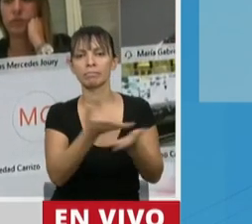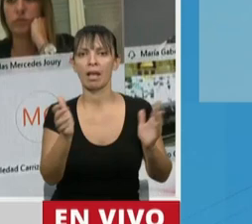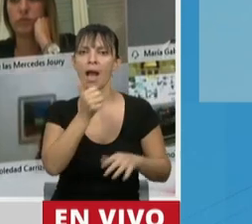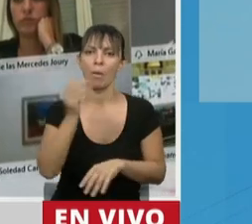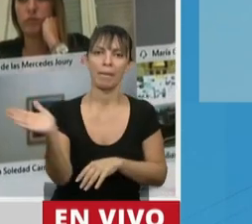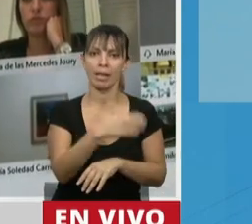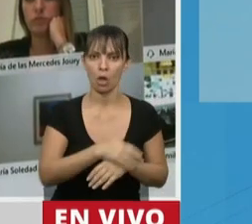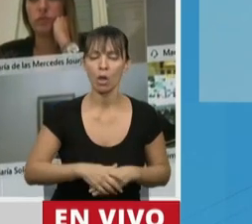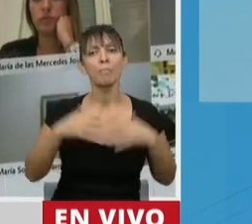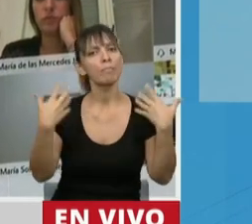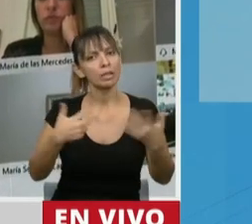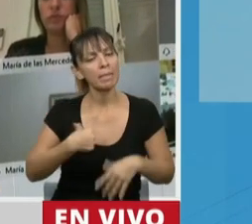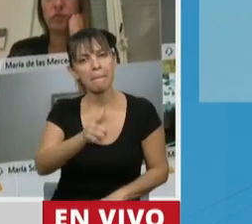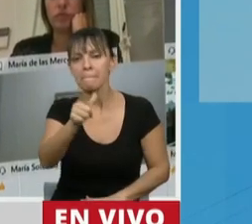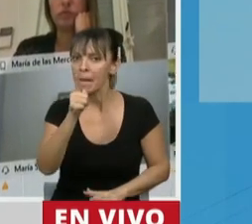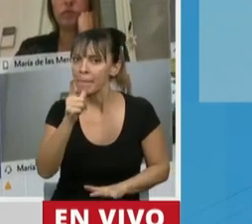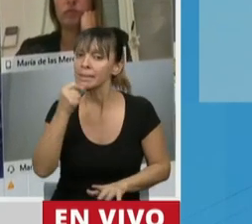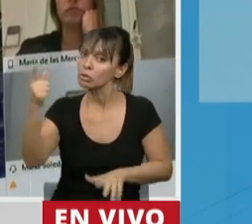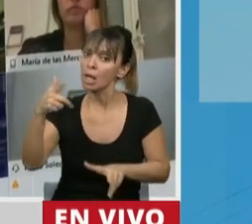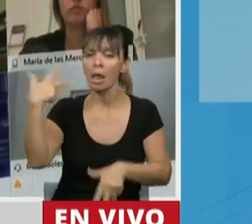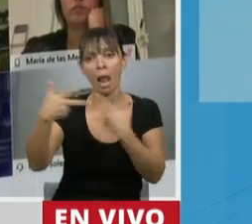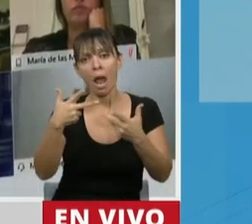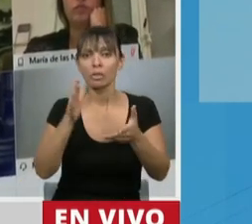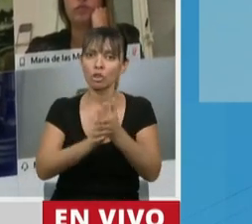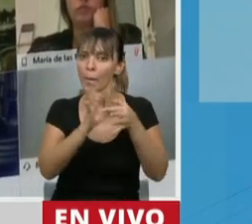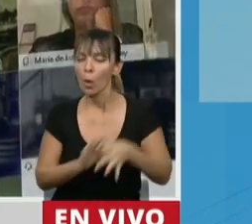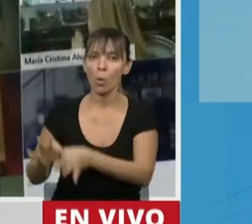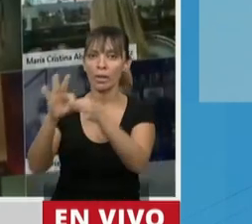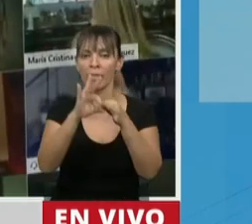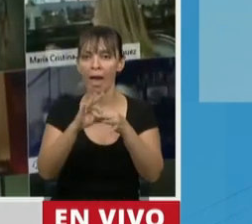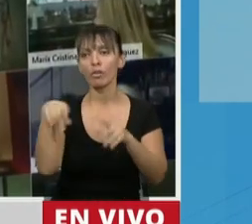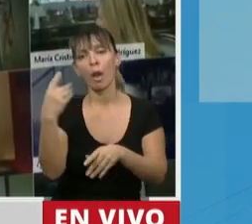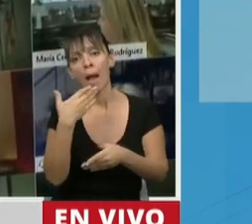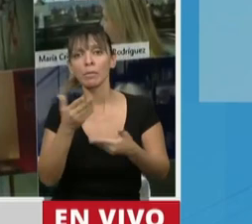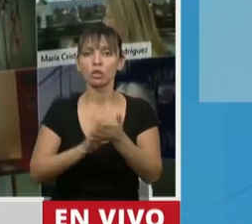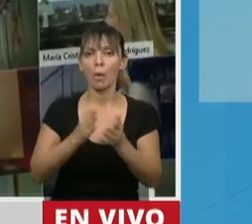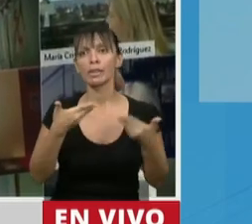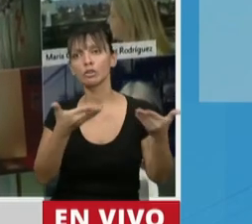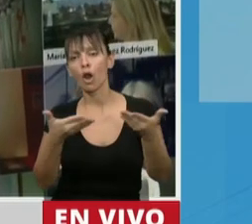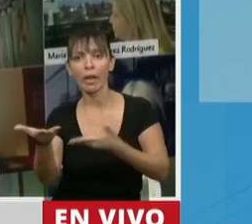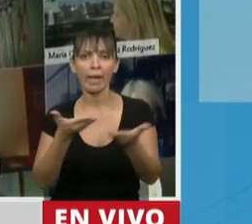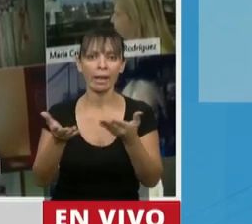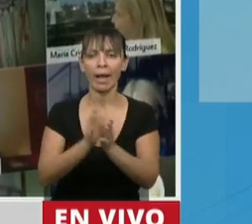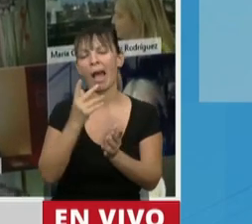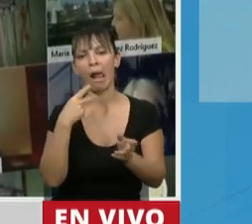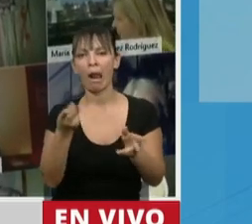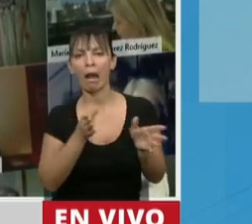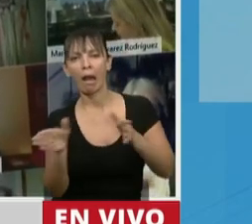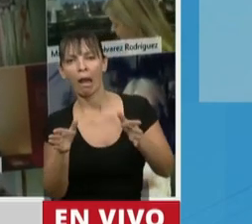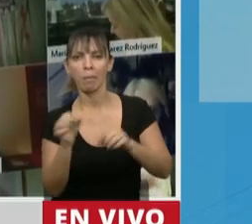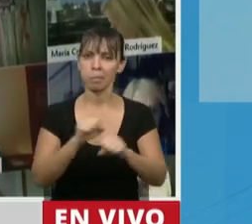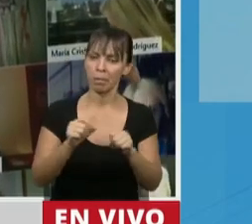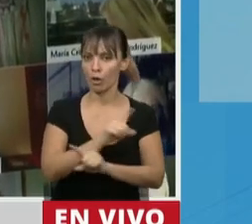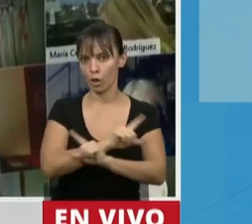Por lo cual me parece que si vamos a la unidad, si vamos a la solidaridad, no podemos ir a los dobles discursos.